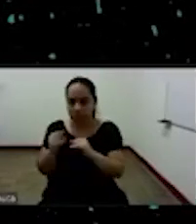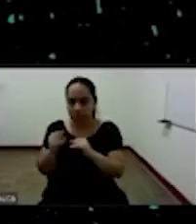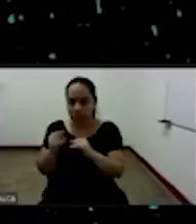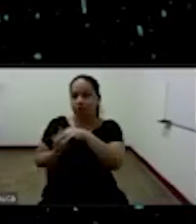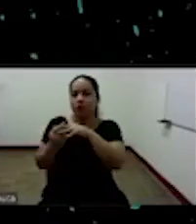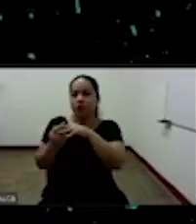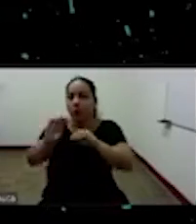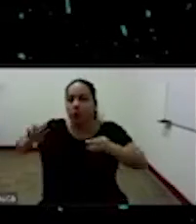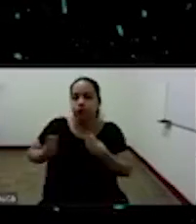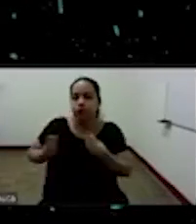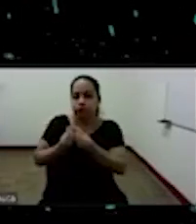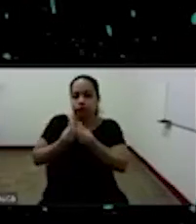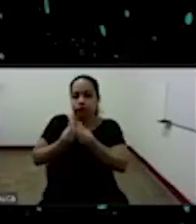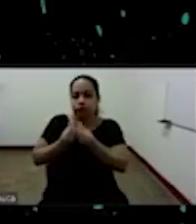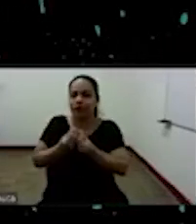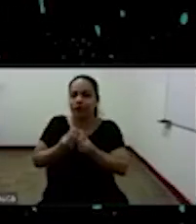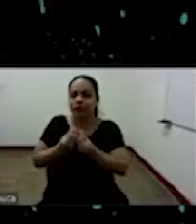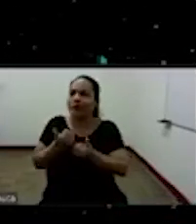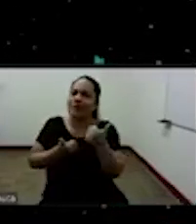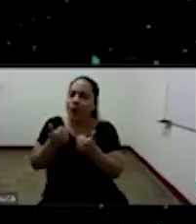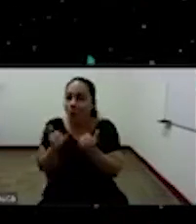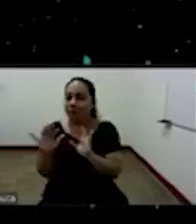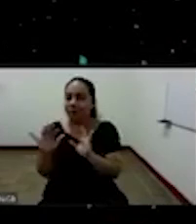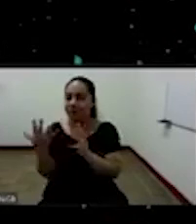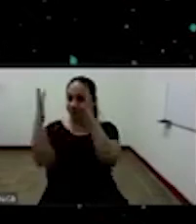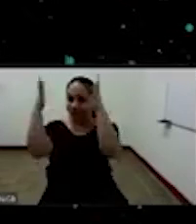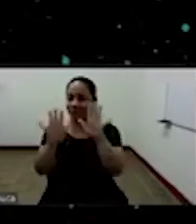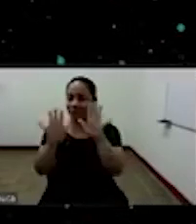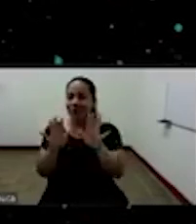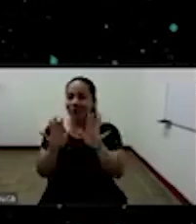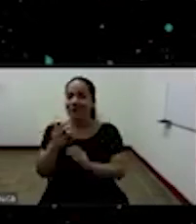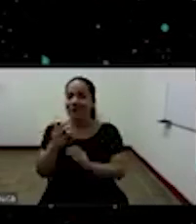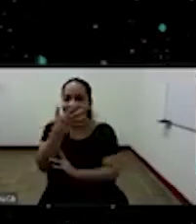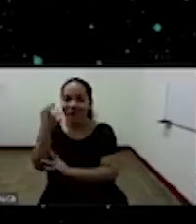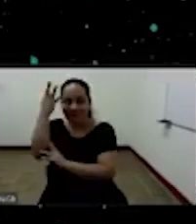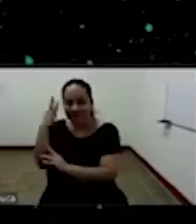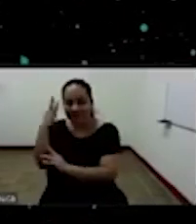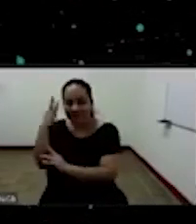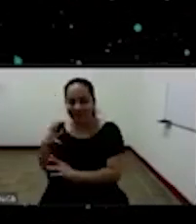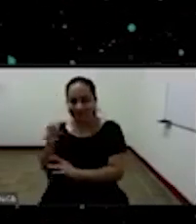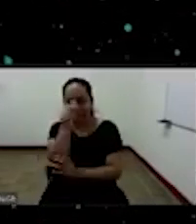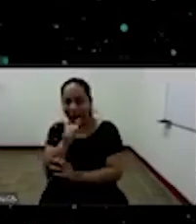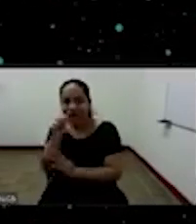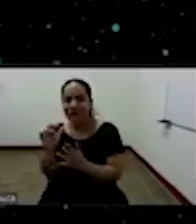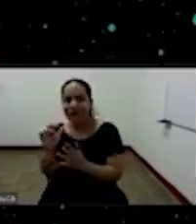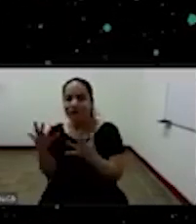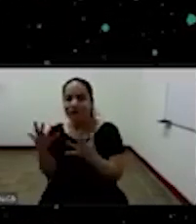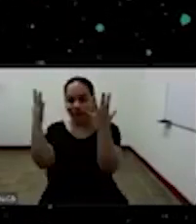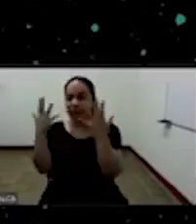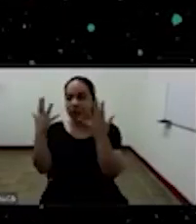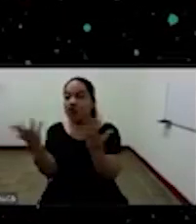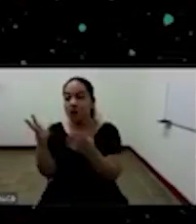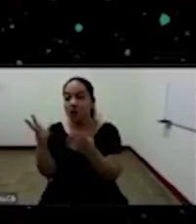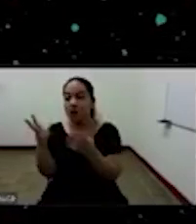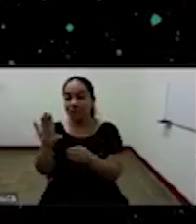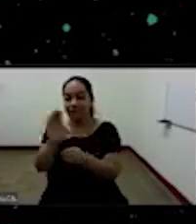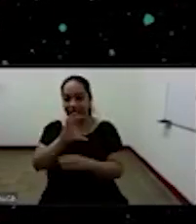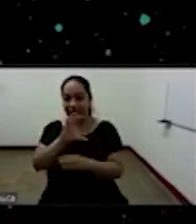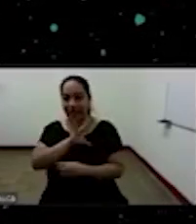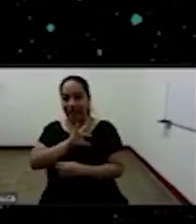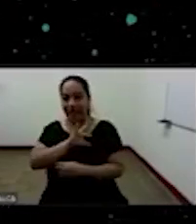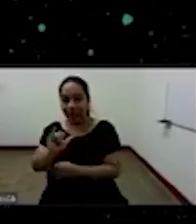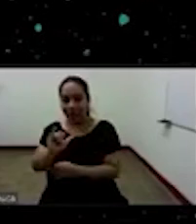crea lo que hoy se conoce como el festival Petroneo Álvarez eh que sea en la ciudad de Cali este